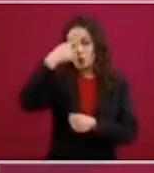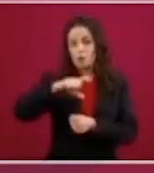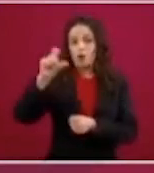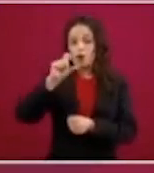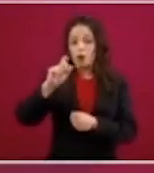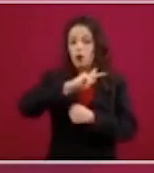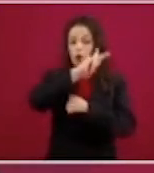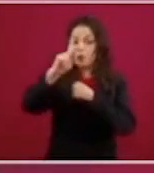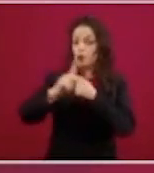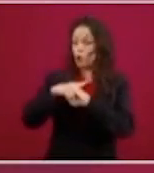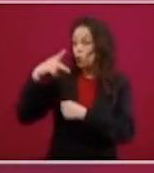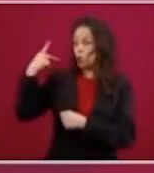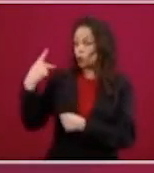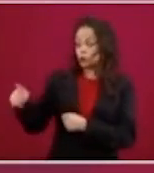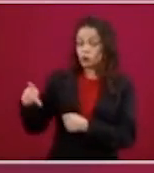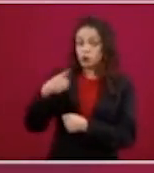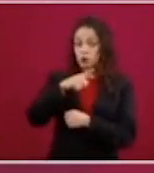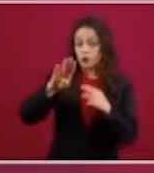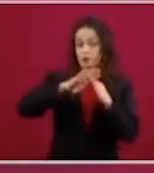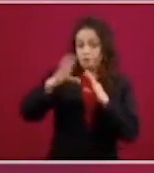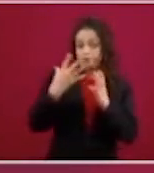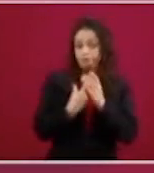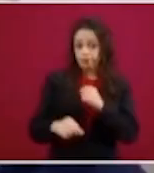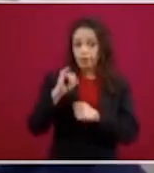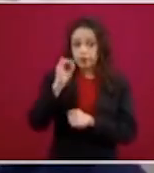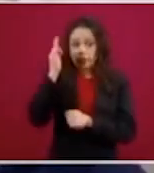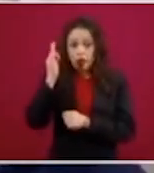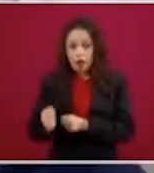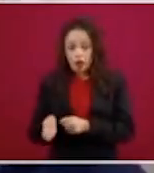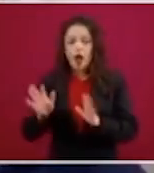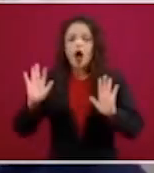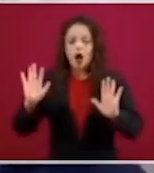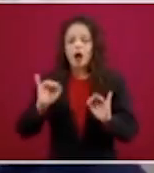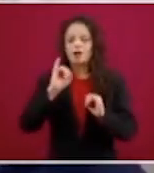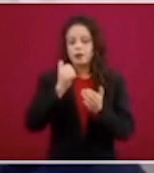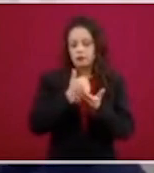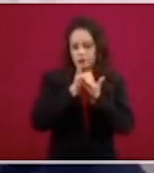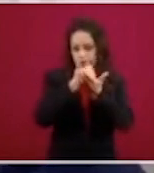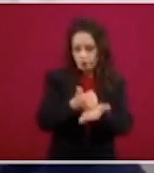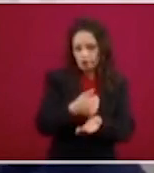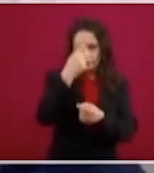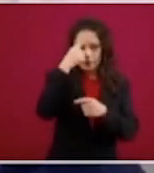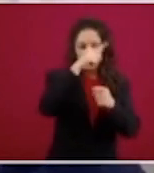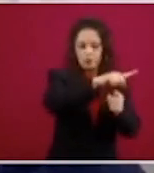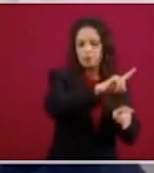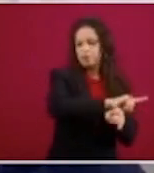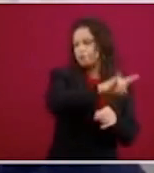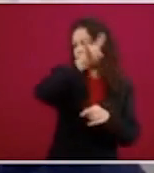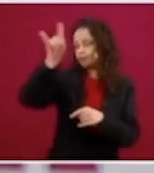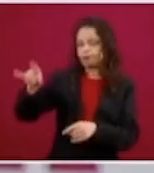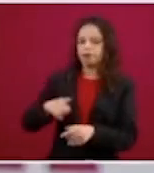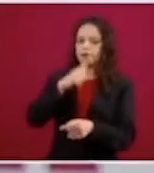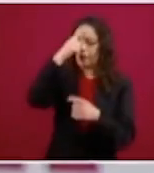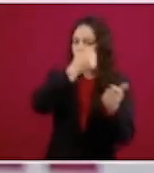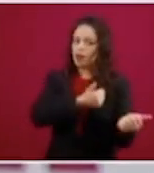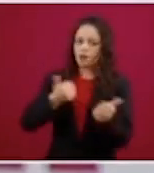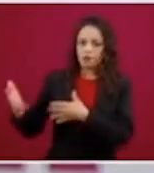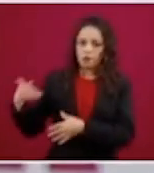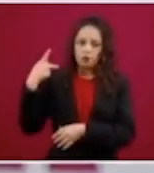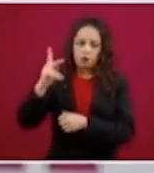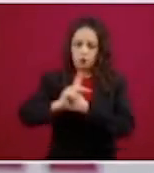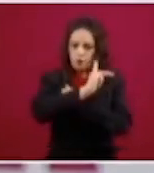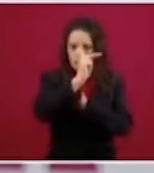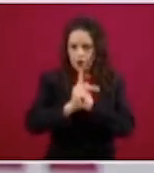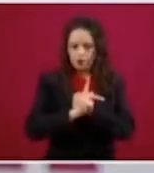y el migrante lo acepta. ¿Por qué está pasando esto? Desde que apareció el COVID-19 hay una reducción del flujo muy